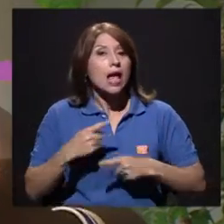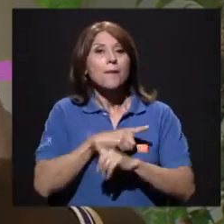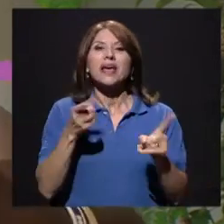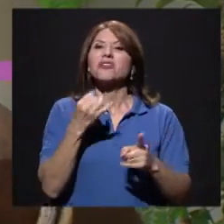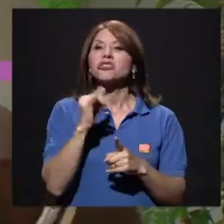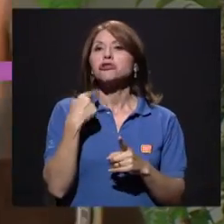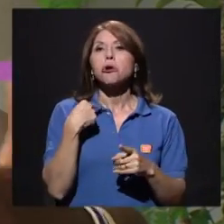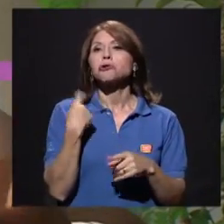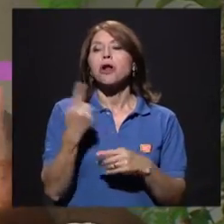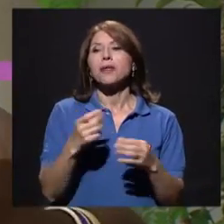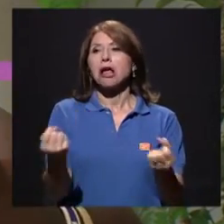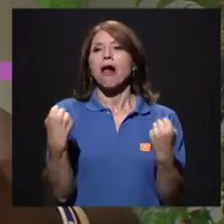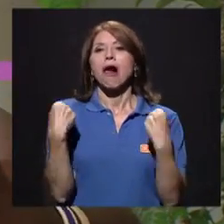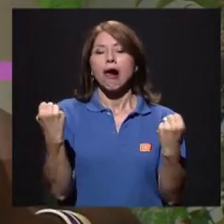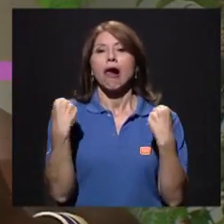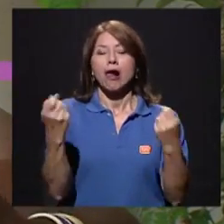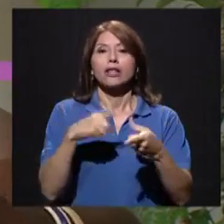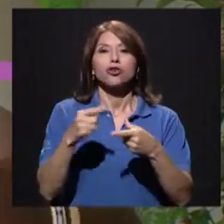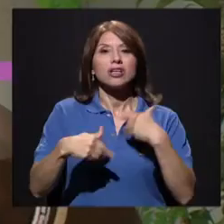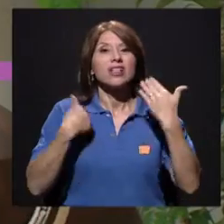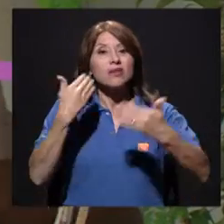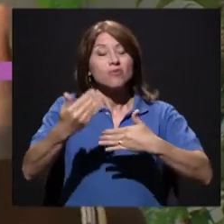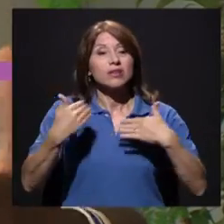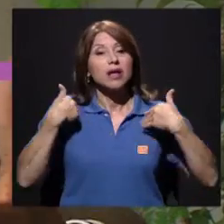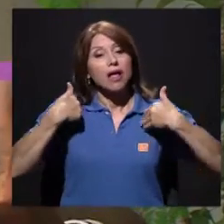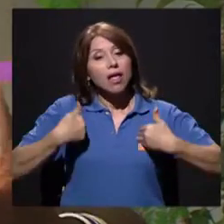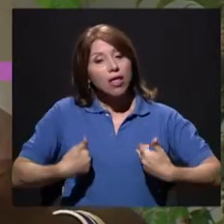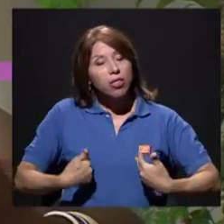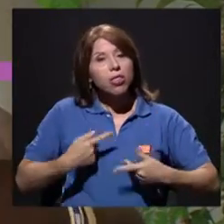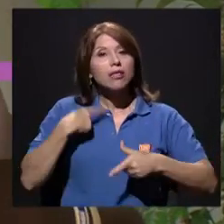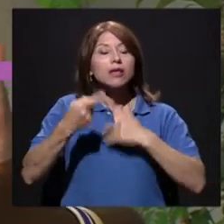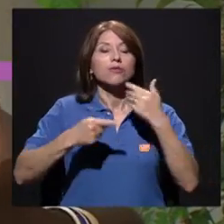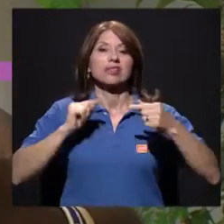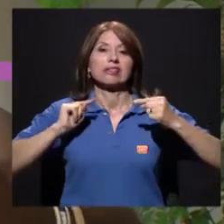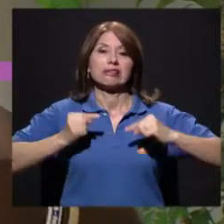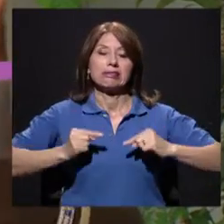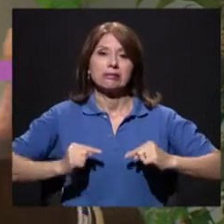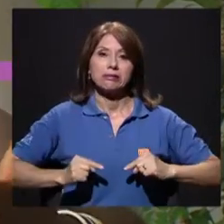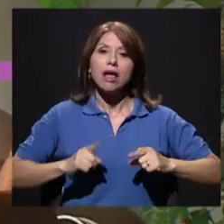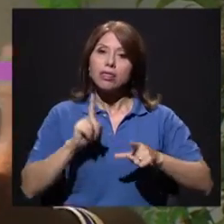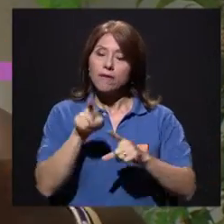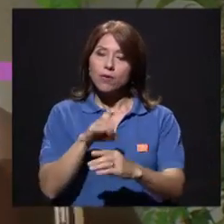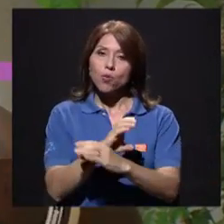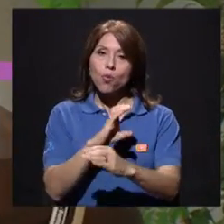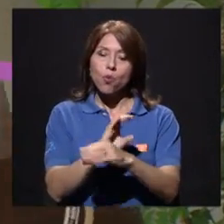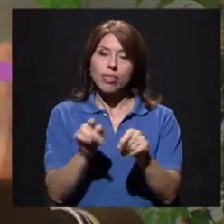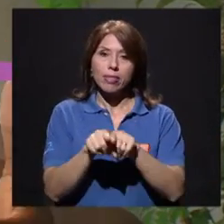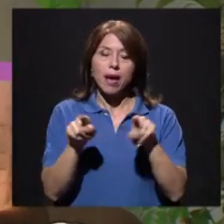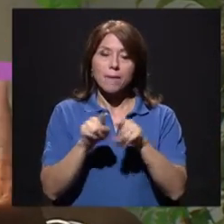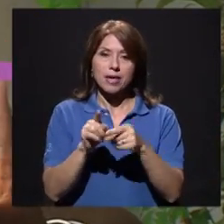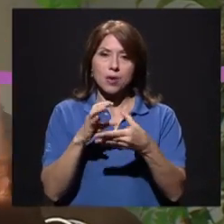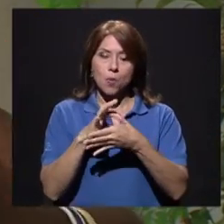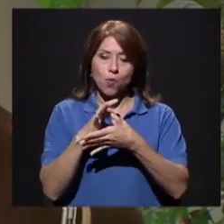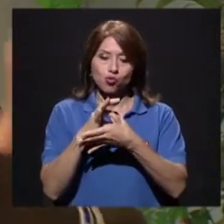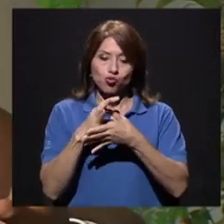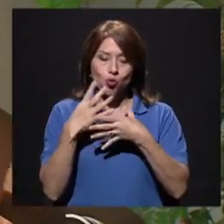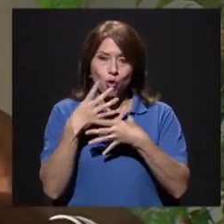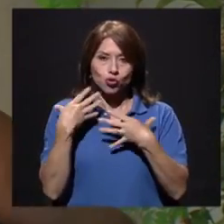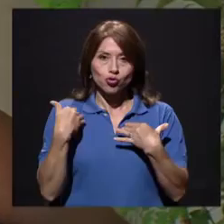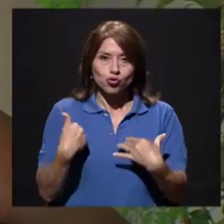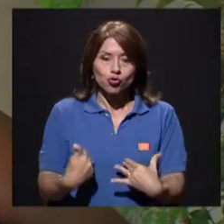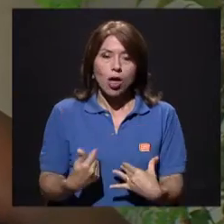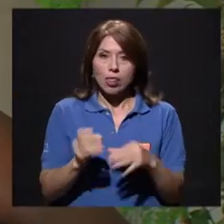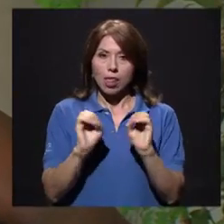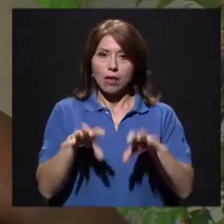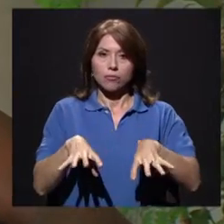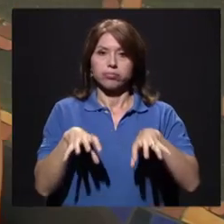donde vienen las lesiones. Entonces, hay que cuidar también los músculos al estrés. Hay que tener un control sobre los